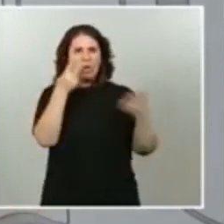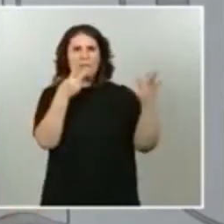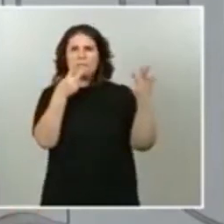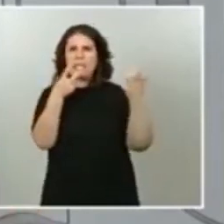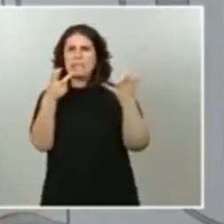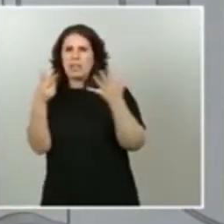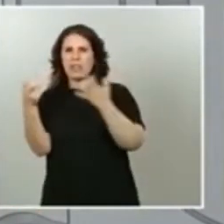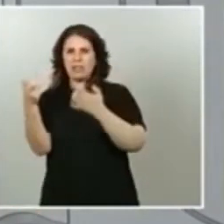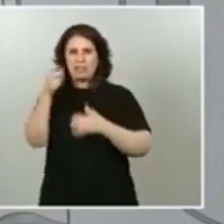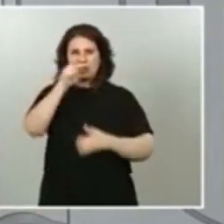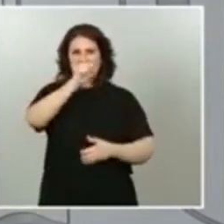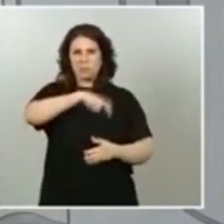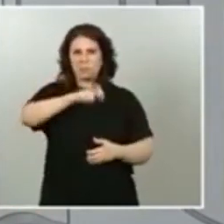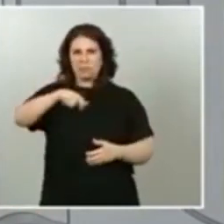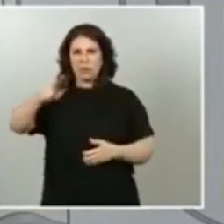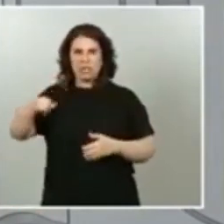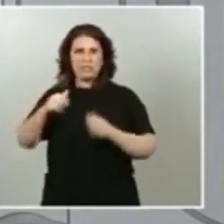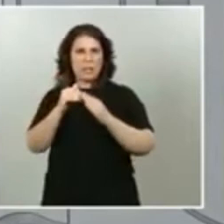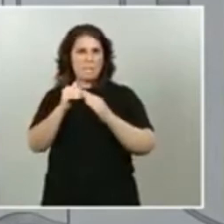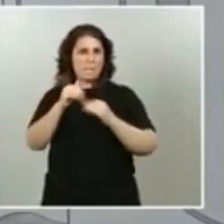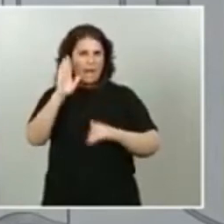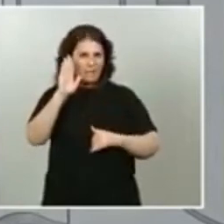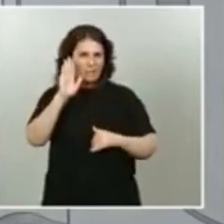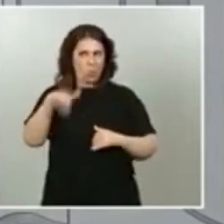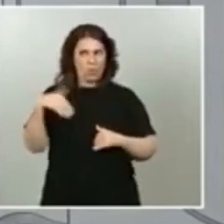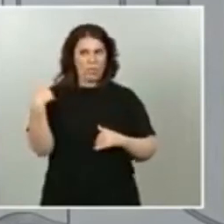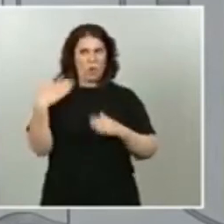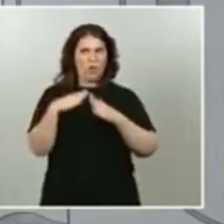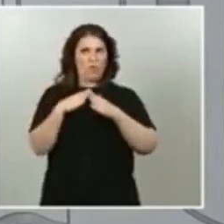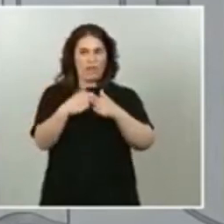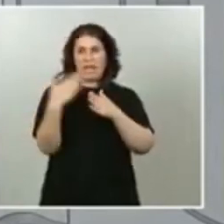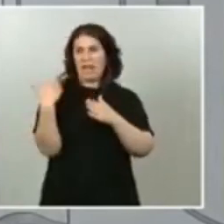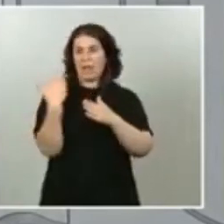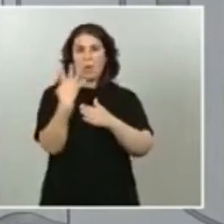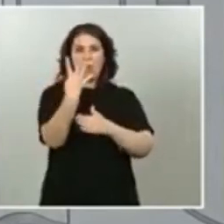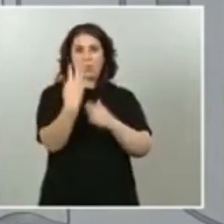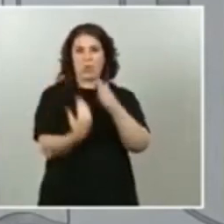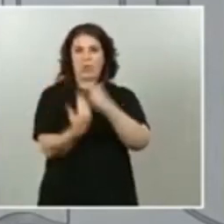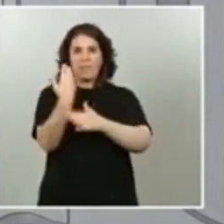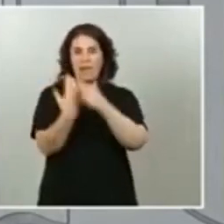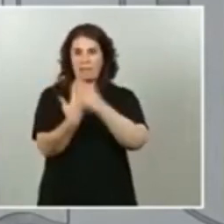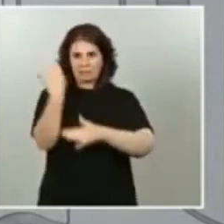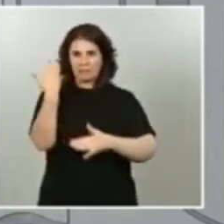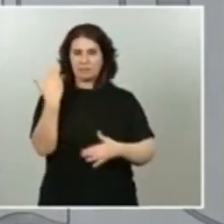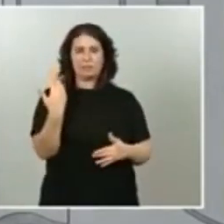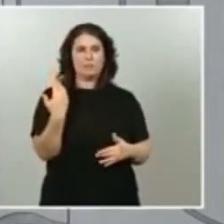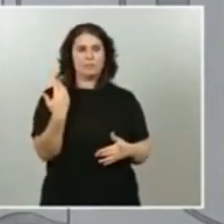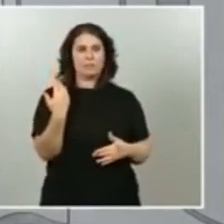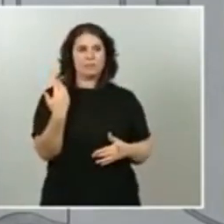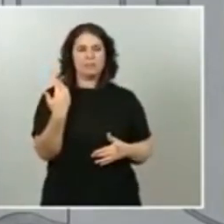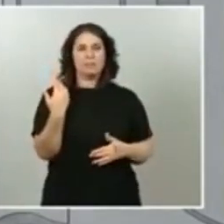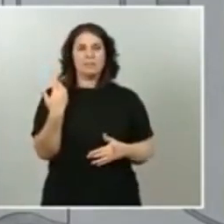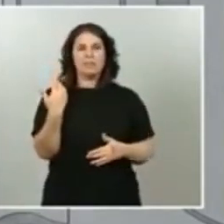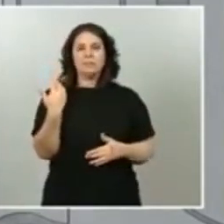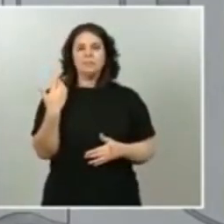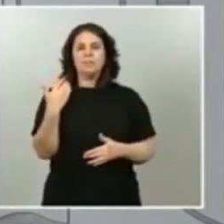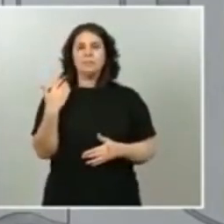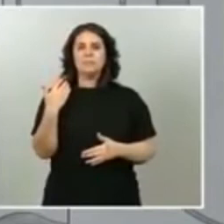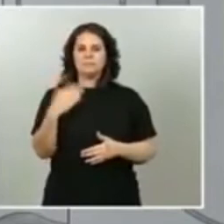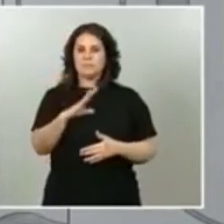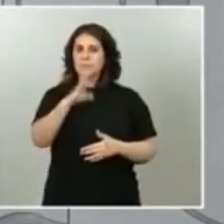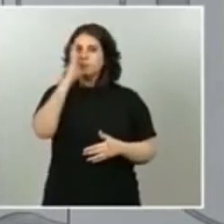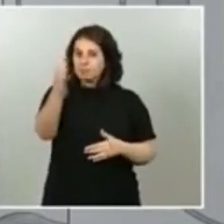personas en el último de los ferries que hace cuatro días tuvimos conocimiento que había venido y por tanto seguiremos